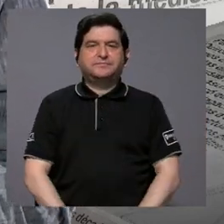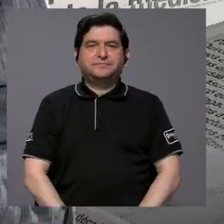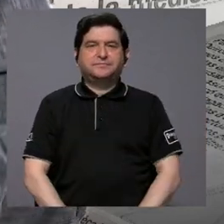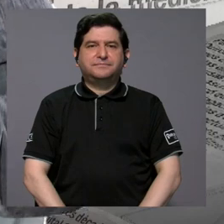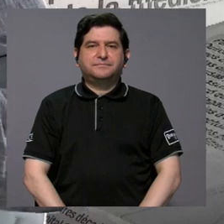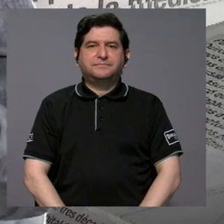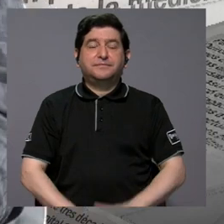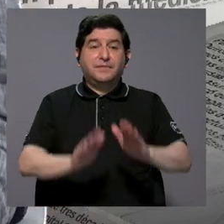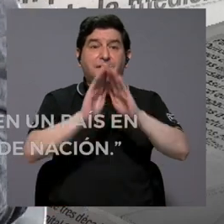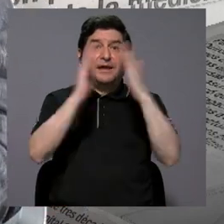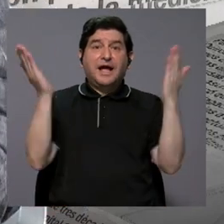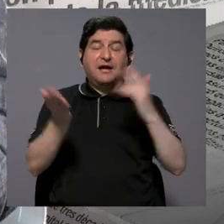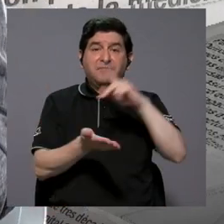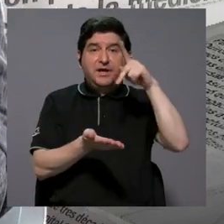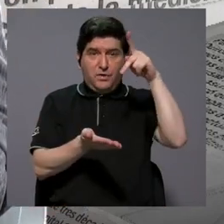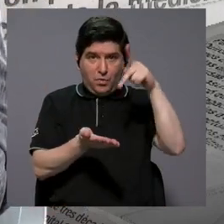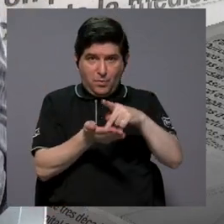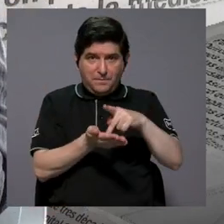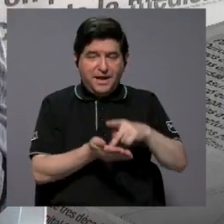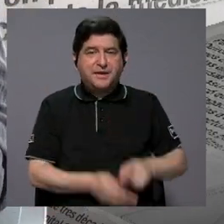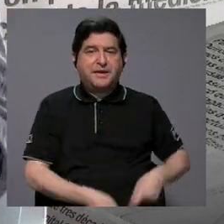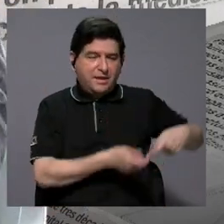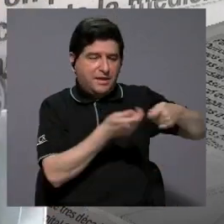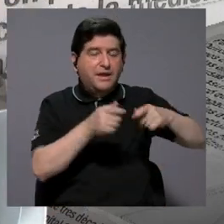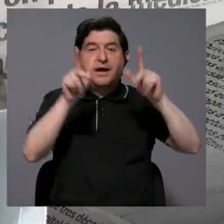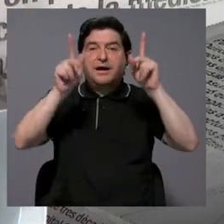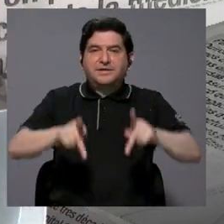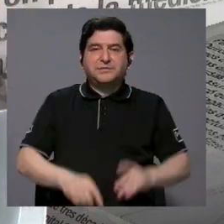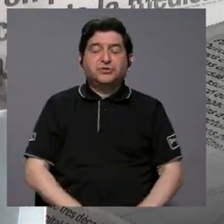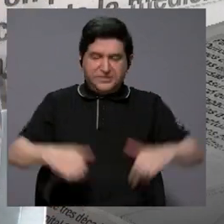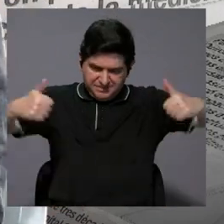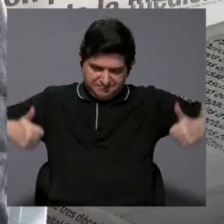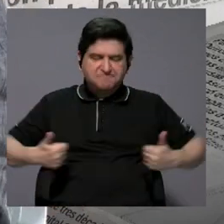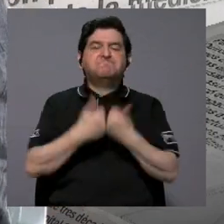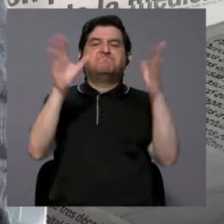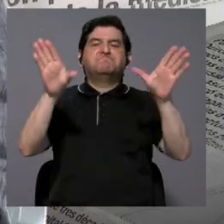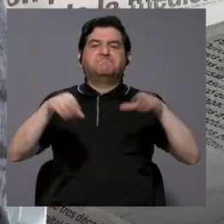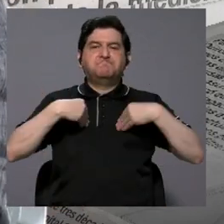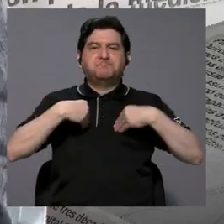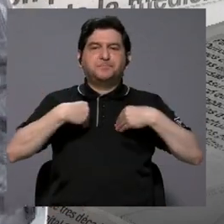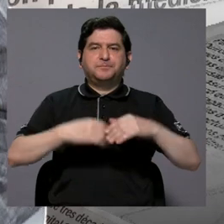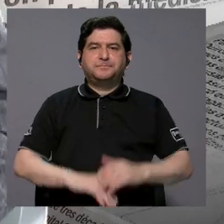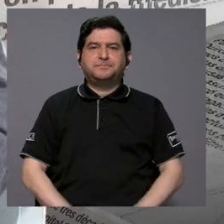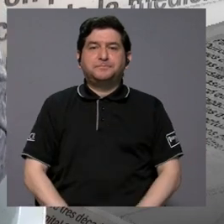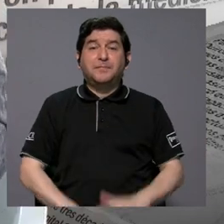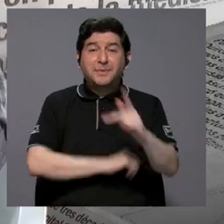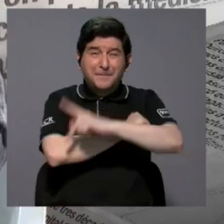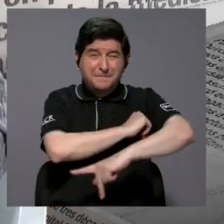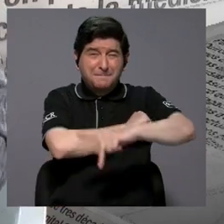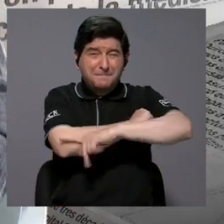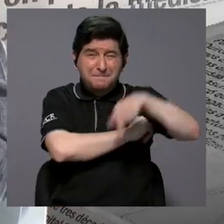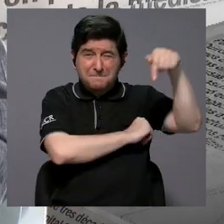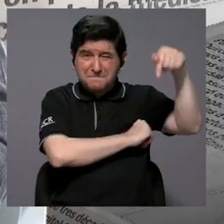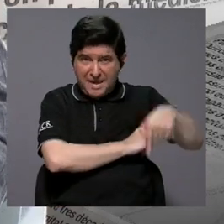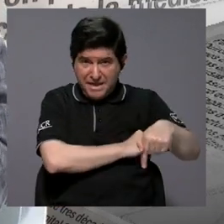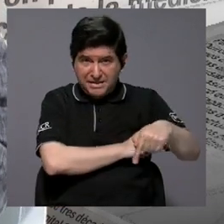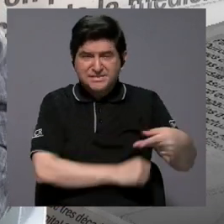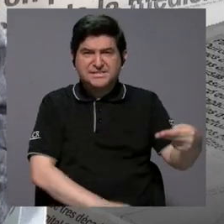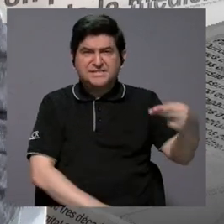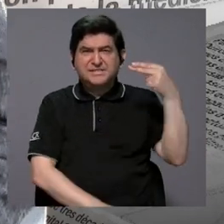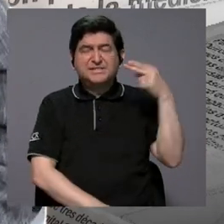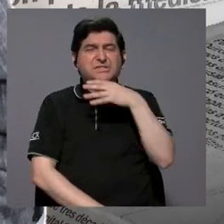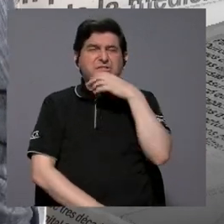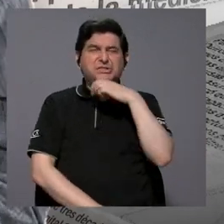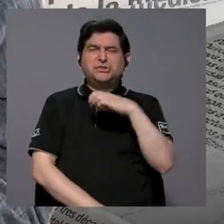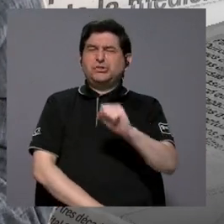de abrir un parque arqueológico al público, tomar ese reto. en un país donde la historia